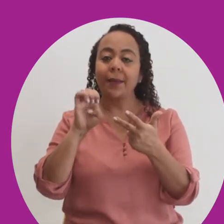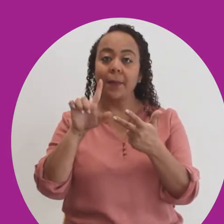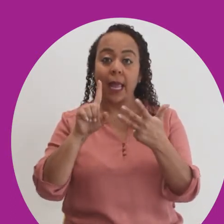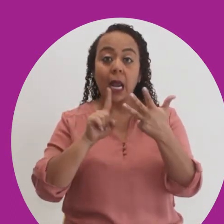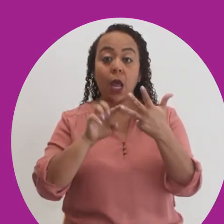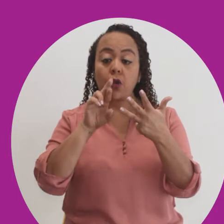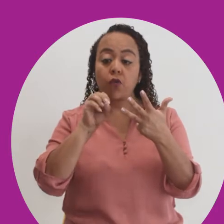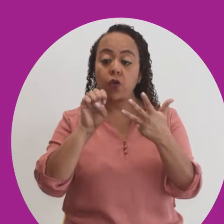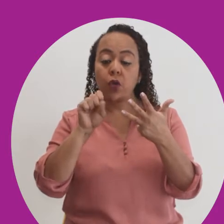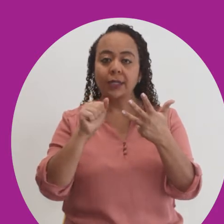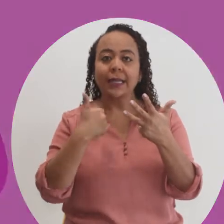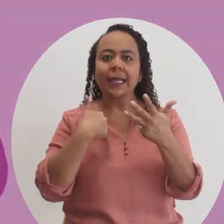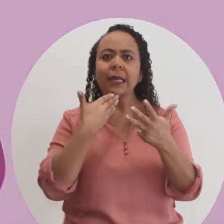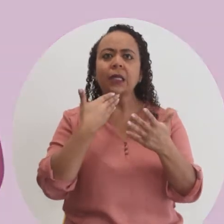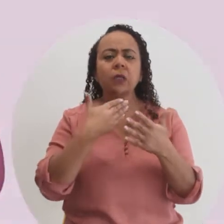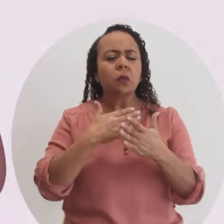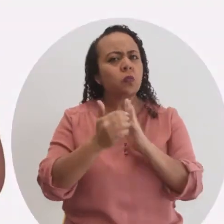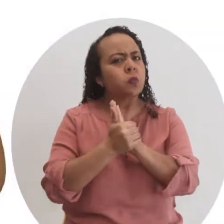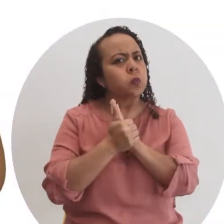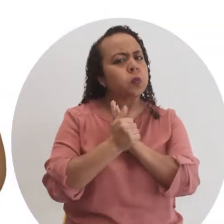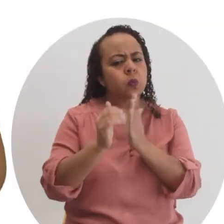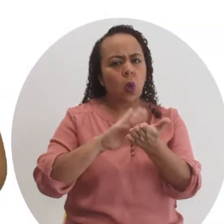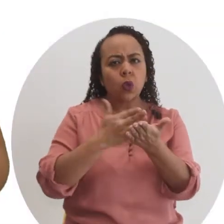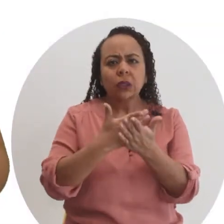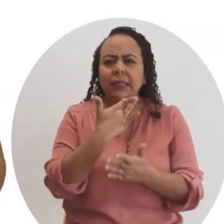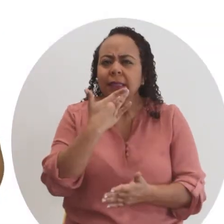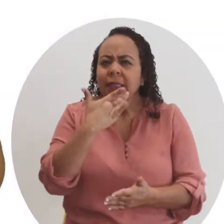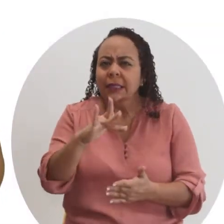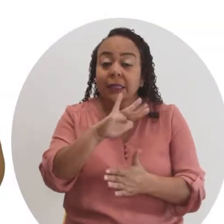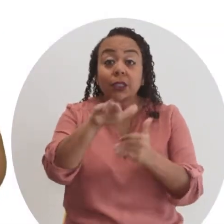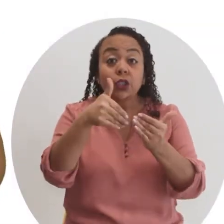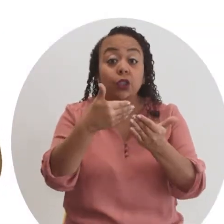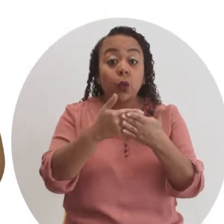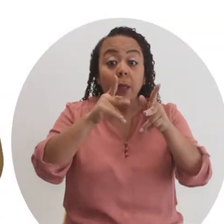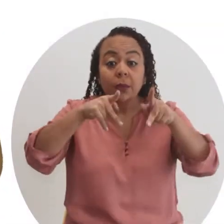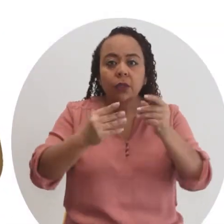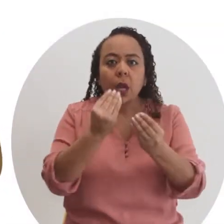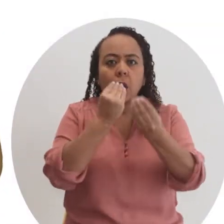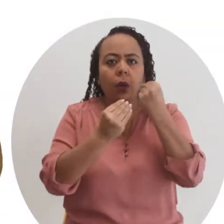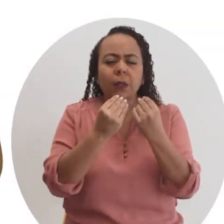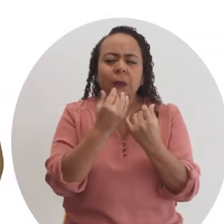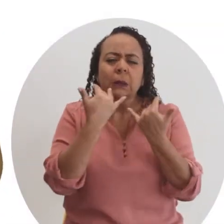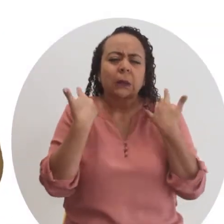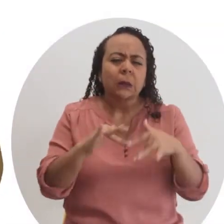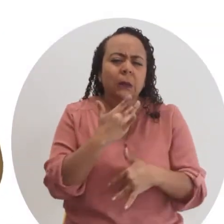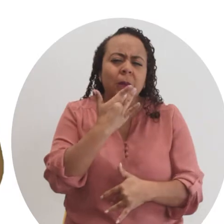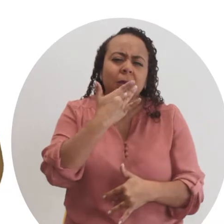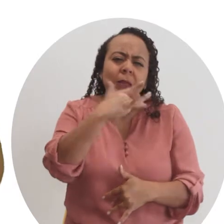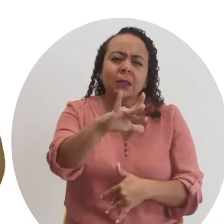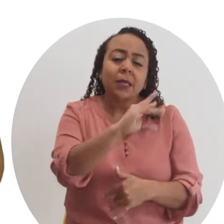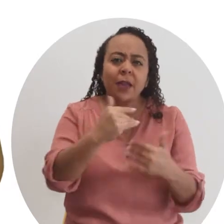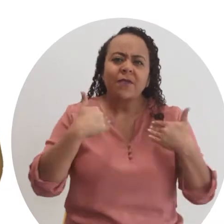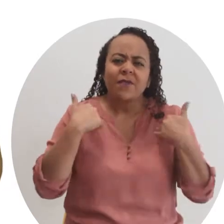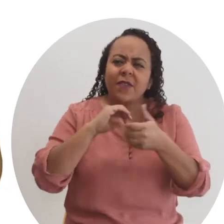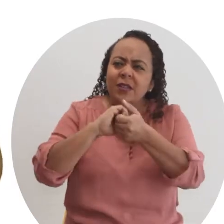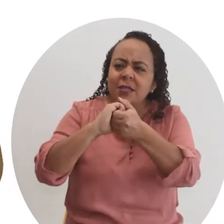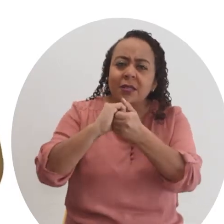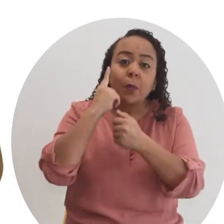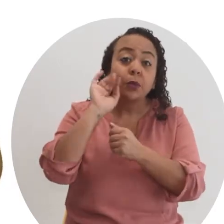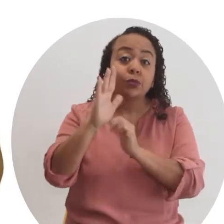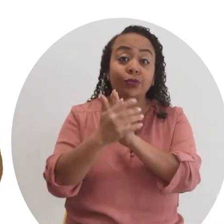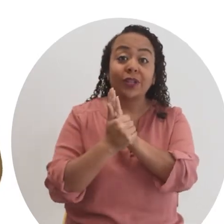Rosa tienen el don de la buena cuchara. Toda persona que come lo que cocinan se chupa los dedos y las